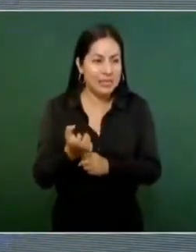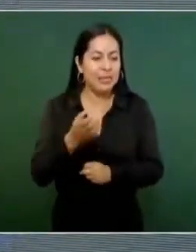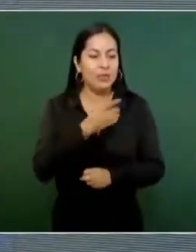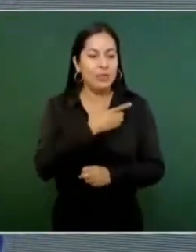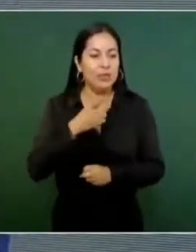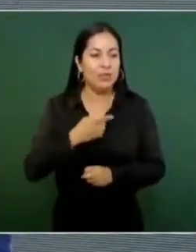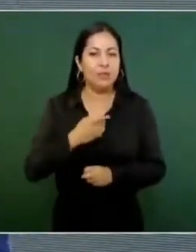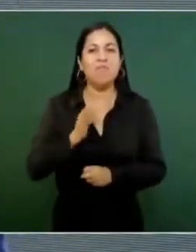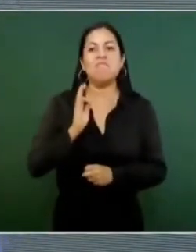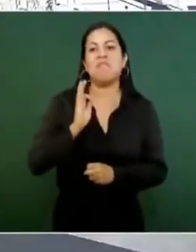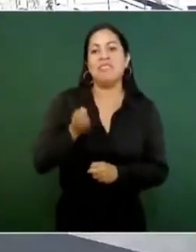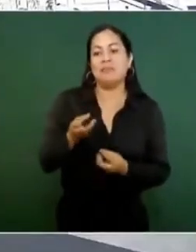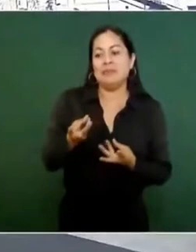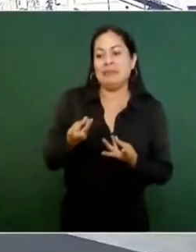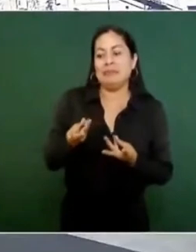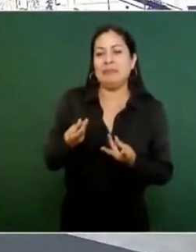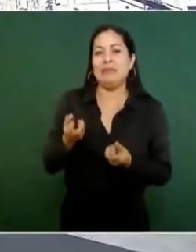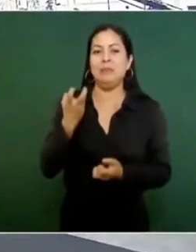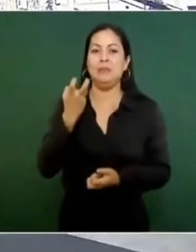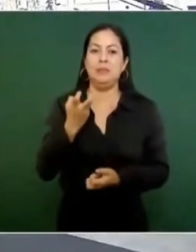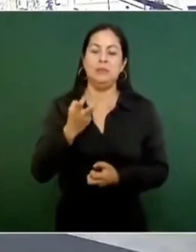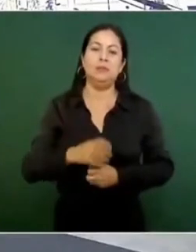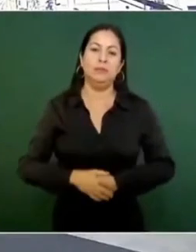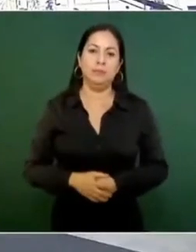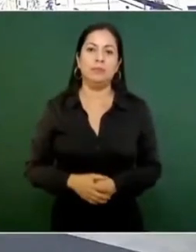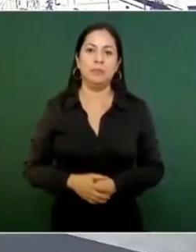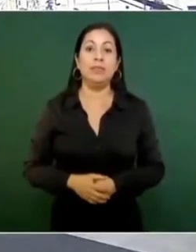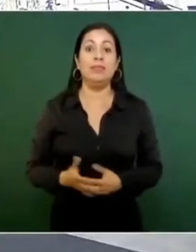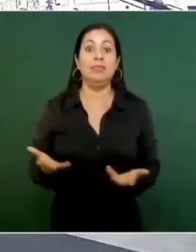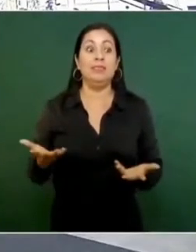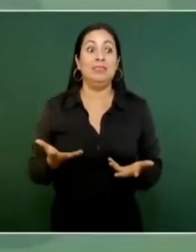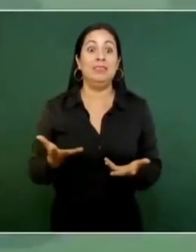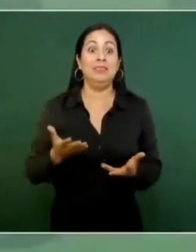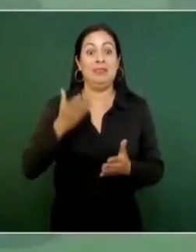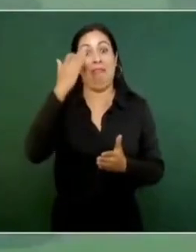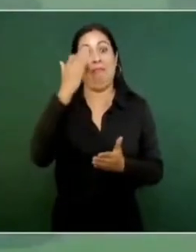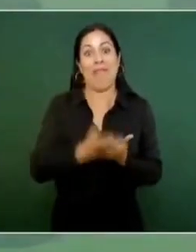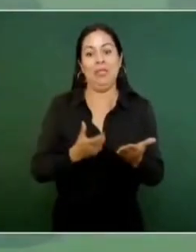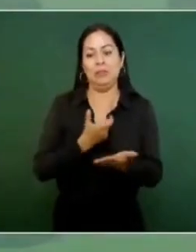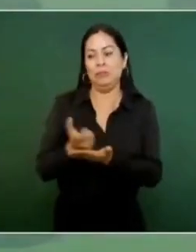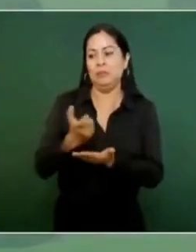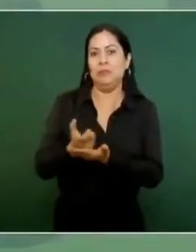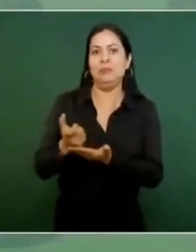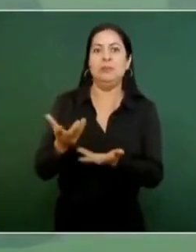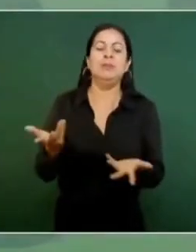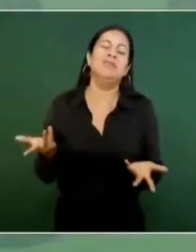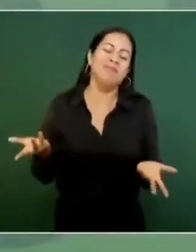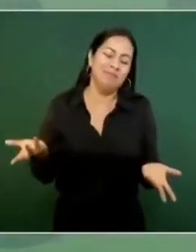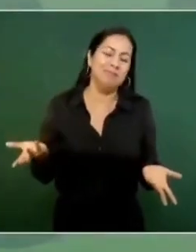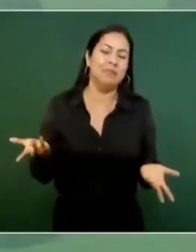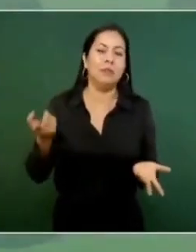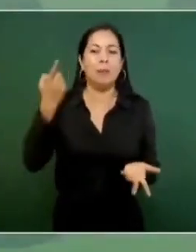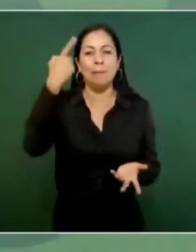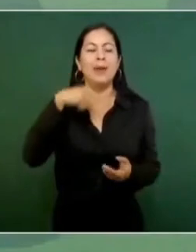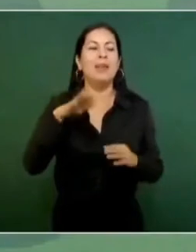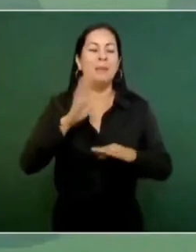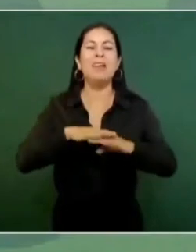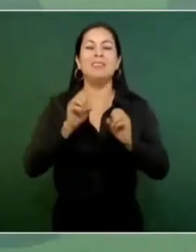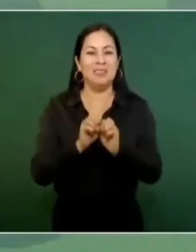ese gasto y se les genera un déficit al final, o sea, para ser objetivos.